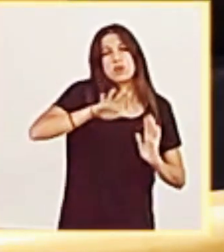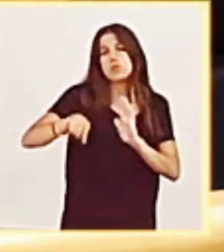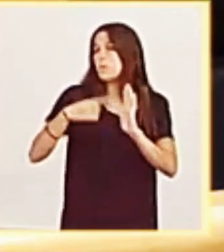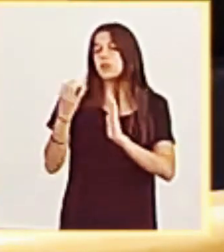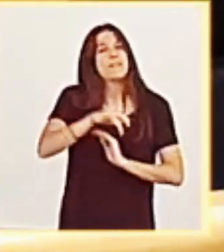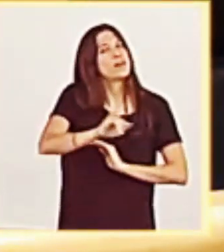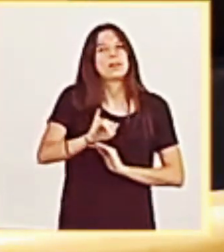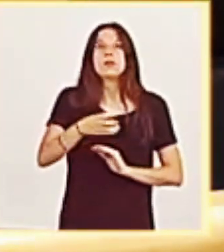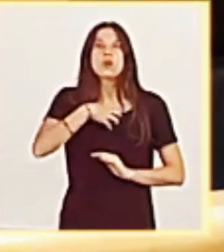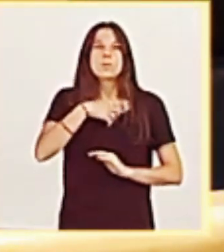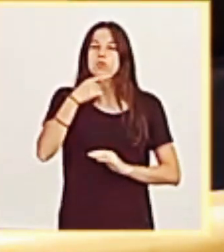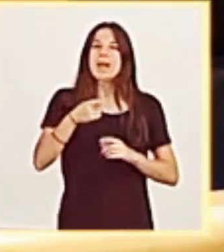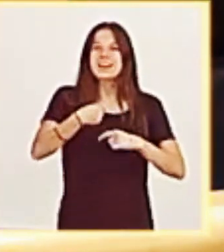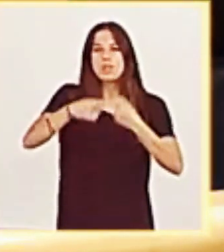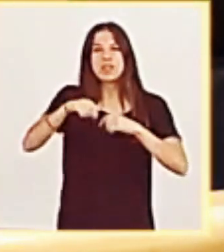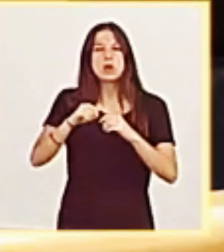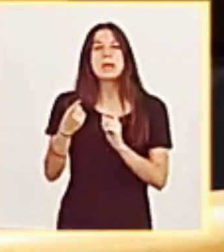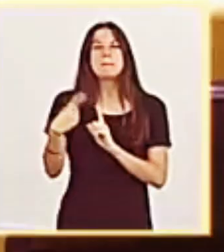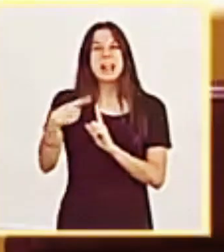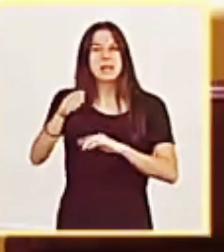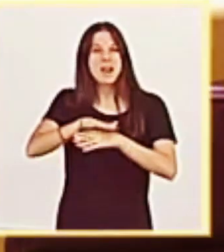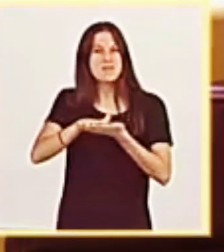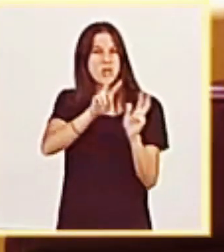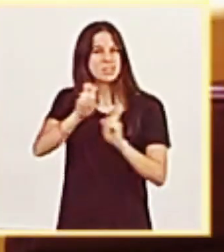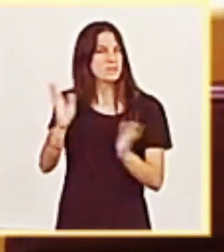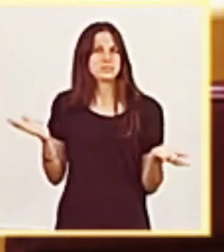No puede haber una negociación bilateral para hablar de estos temas.